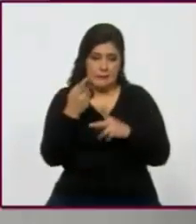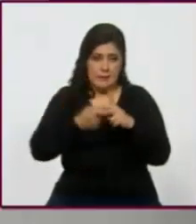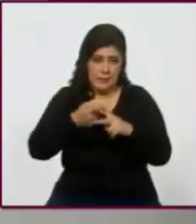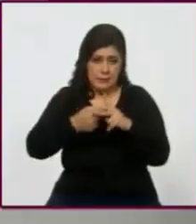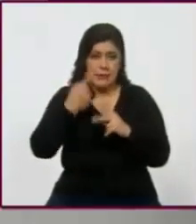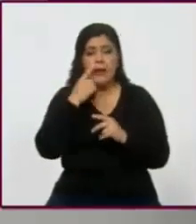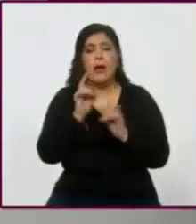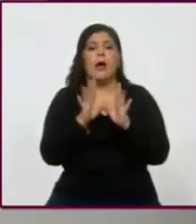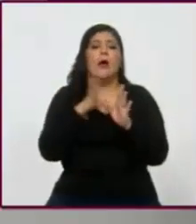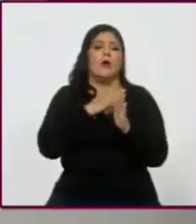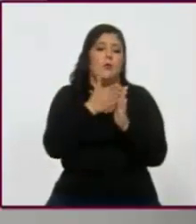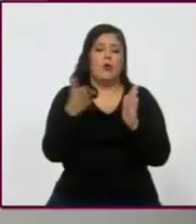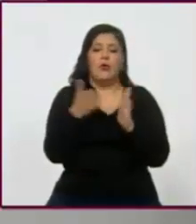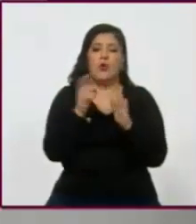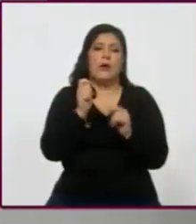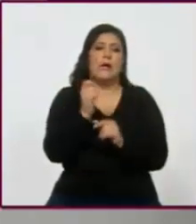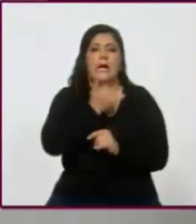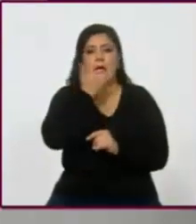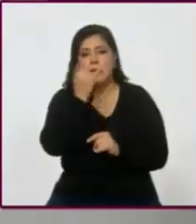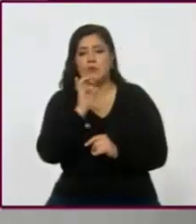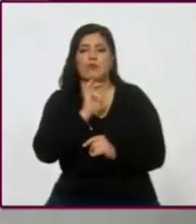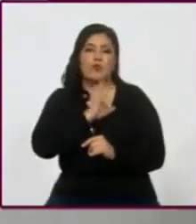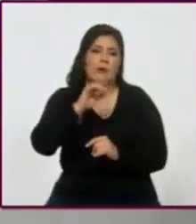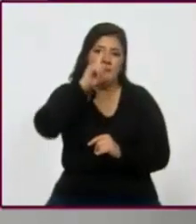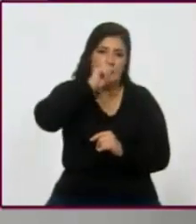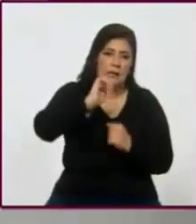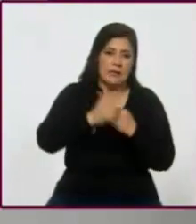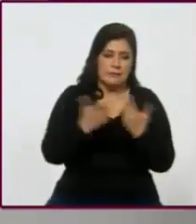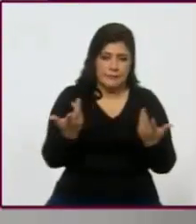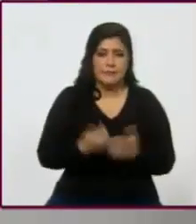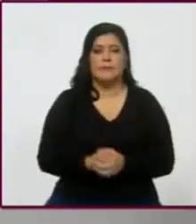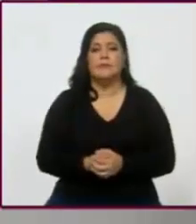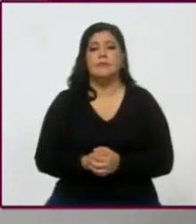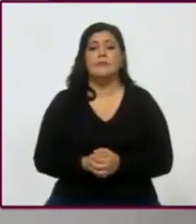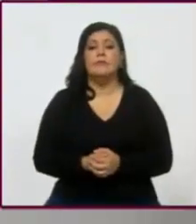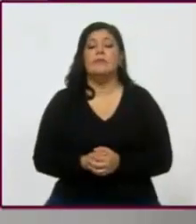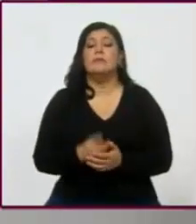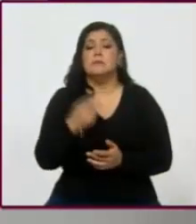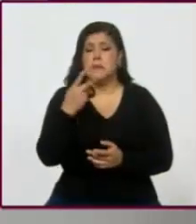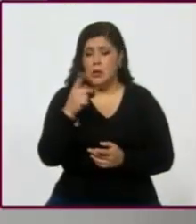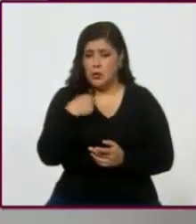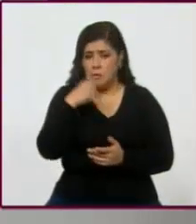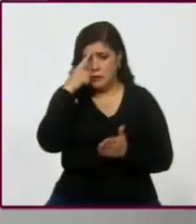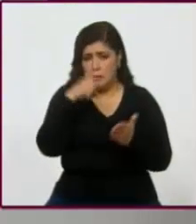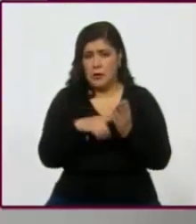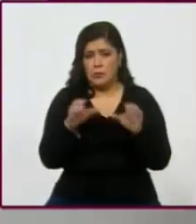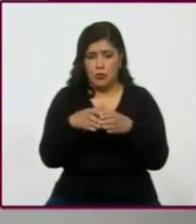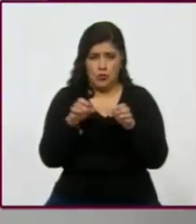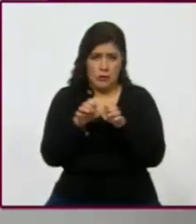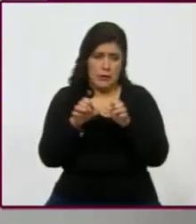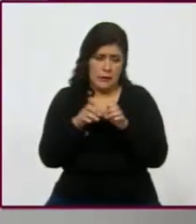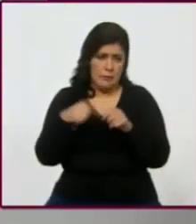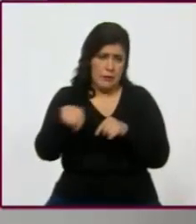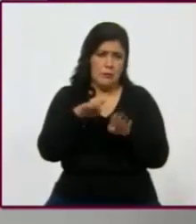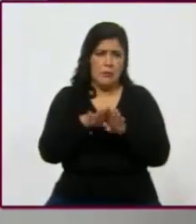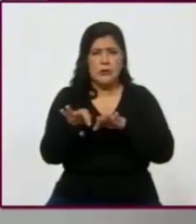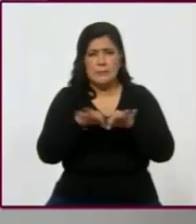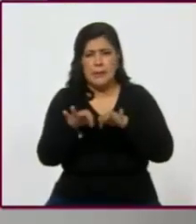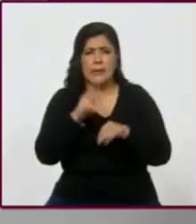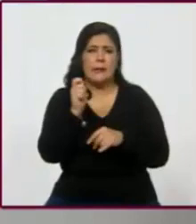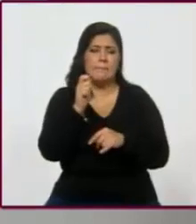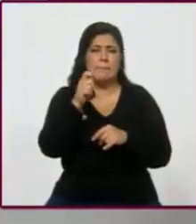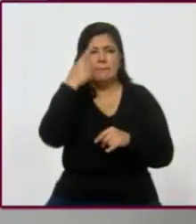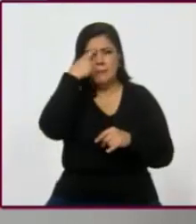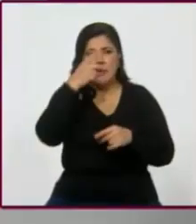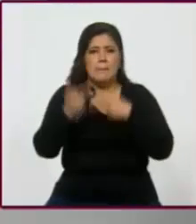de error. Y con márgenes de error. Entonces, creo que estuvo muy bien el desempeño del gremio, ¿no? Y que se presta para